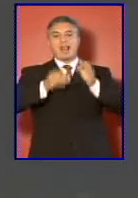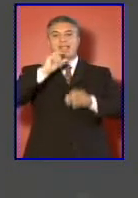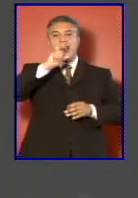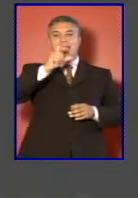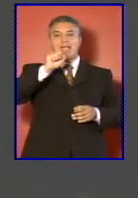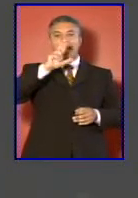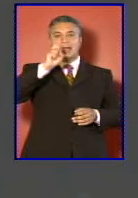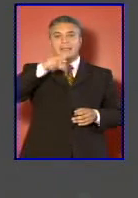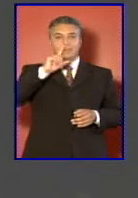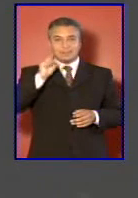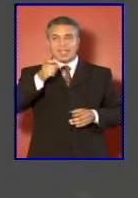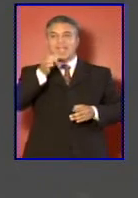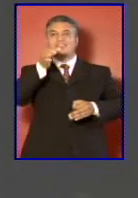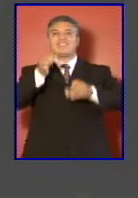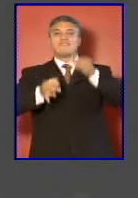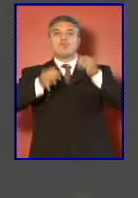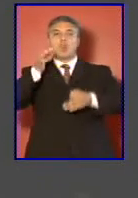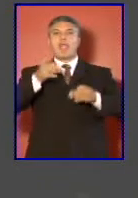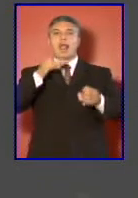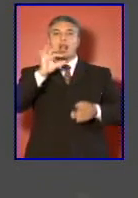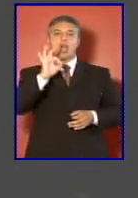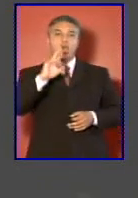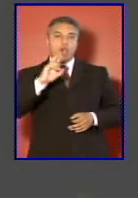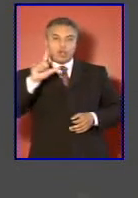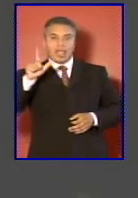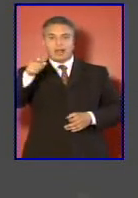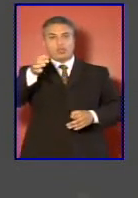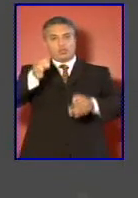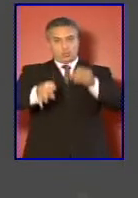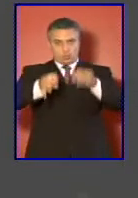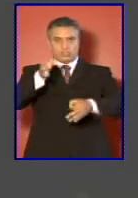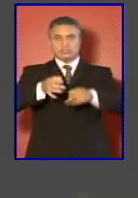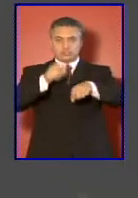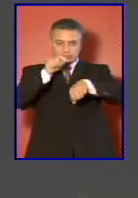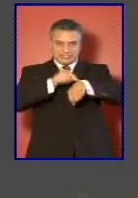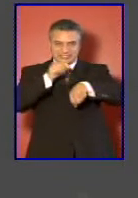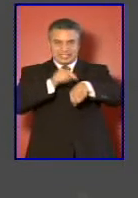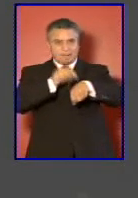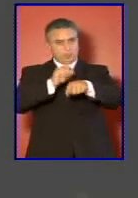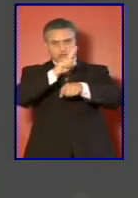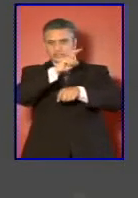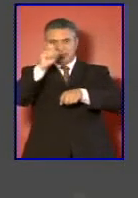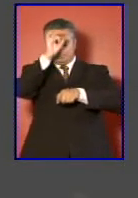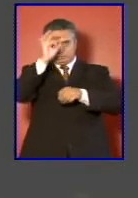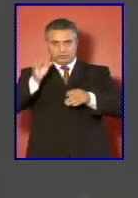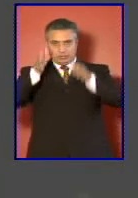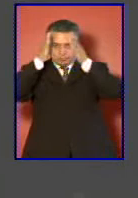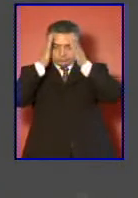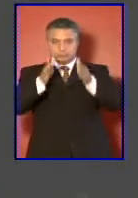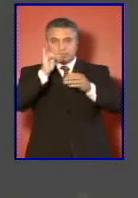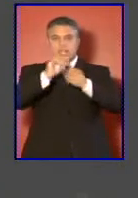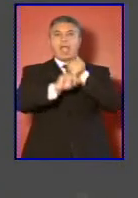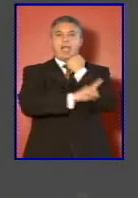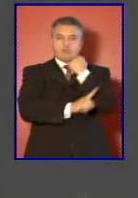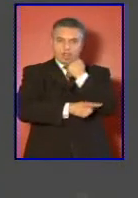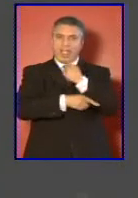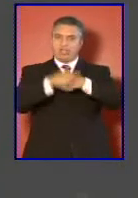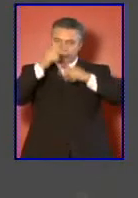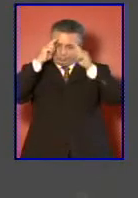tribunales orales en lo penal con jueces de dedicación exclusiva y abogados para ello